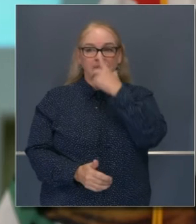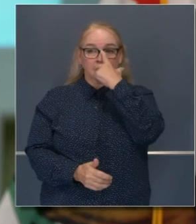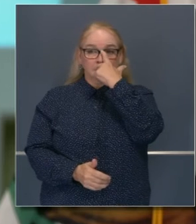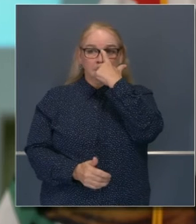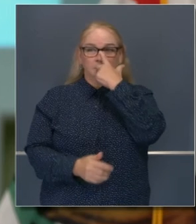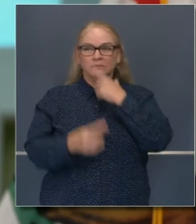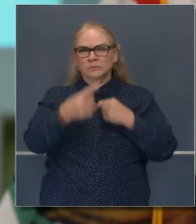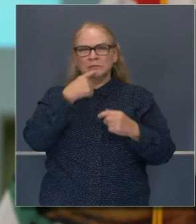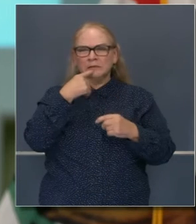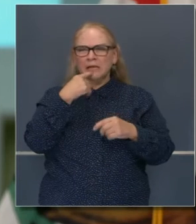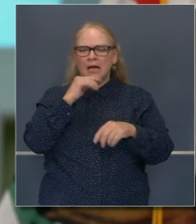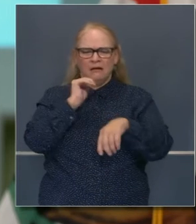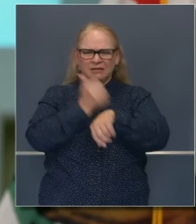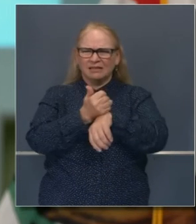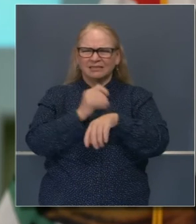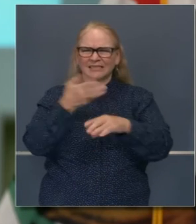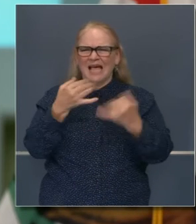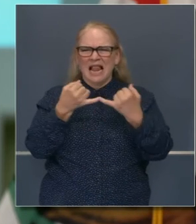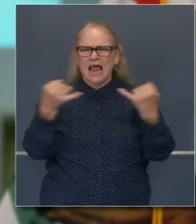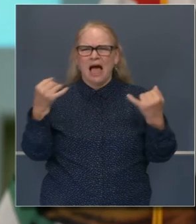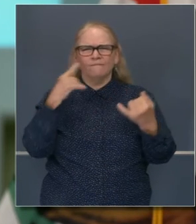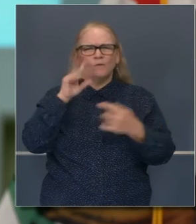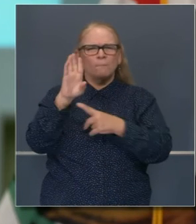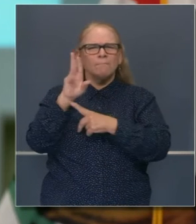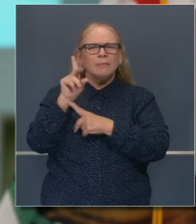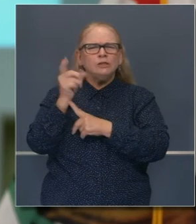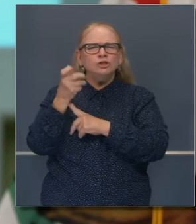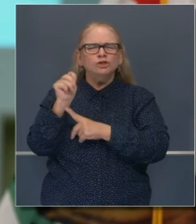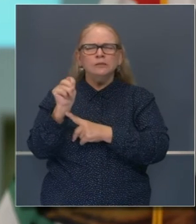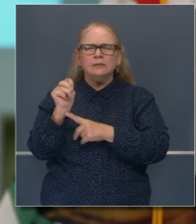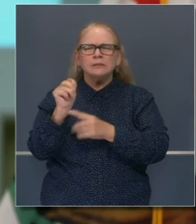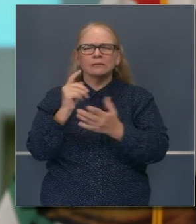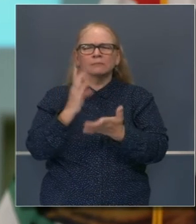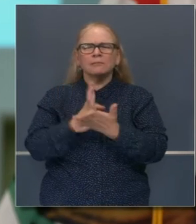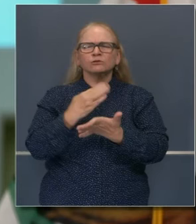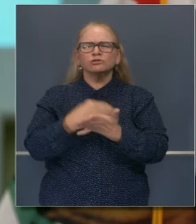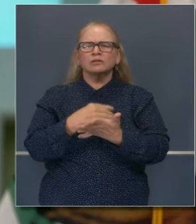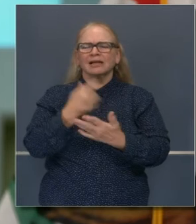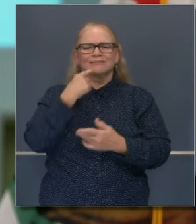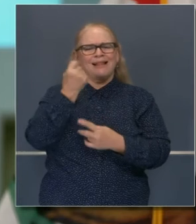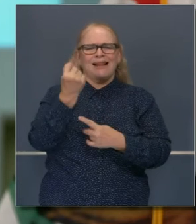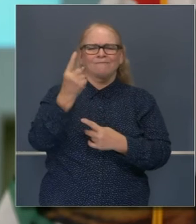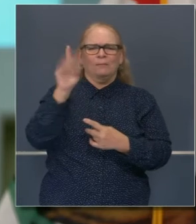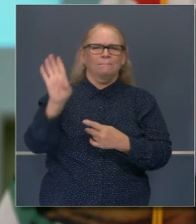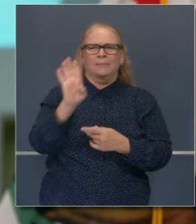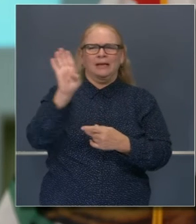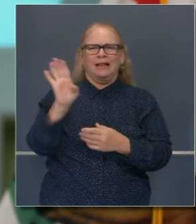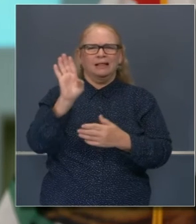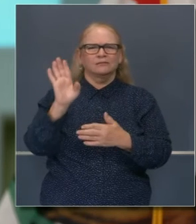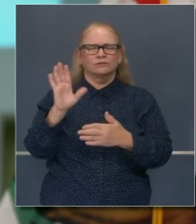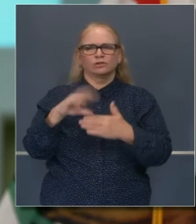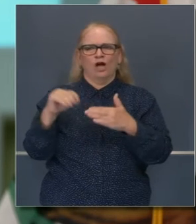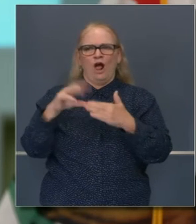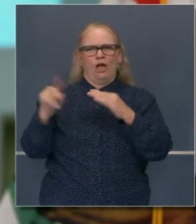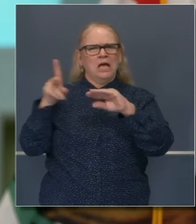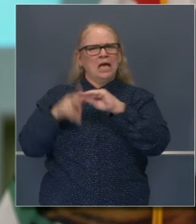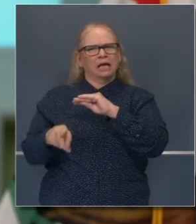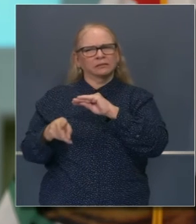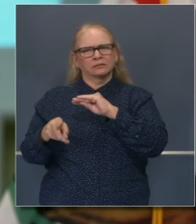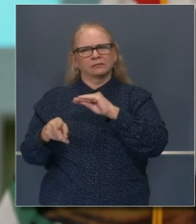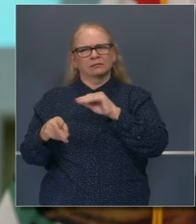Faltan 10 días para llegar a la fecha en la que usted y los legisladores tenían